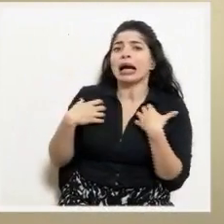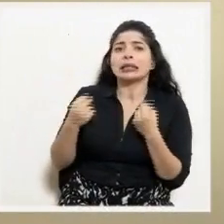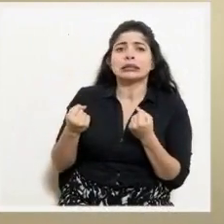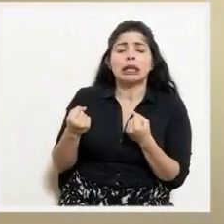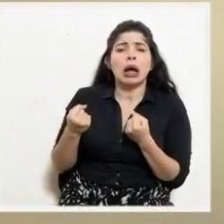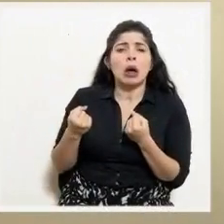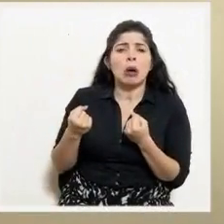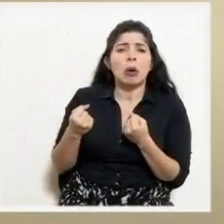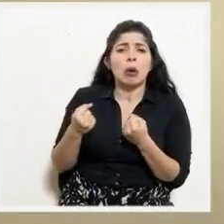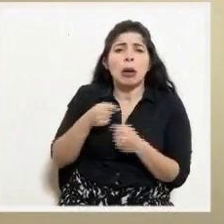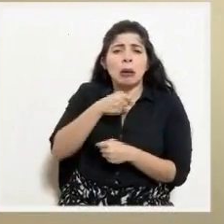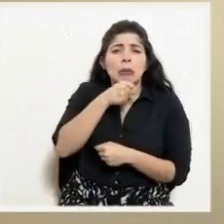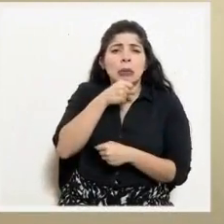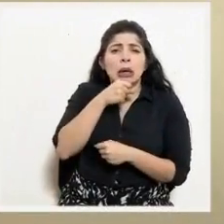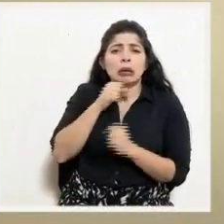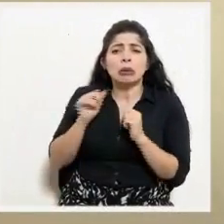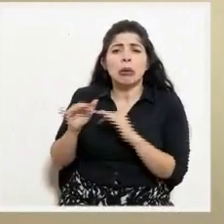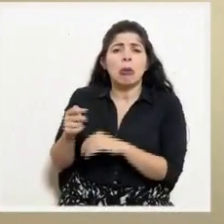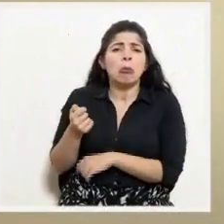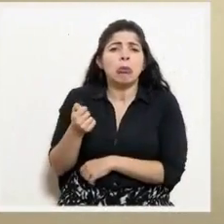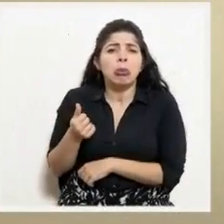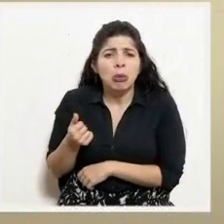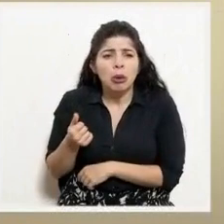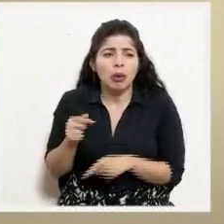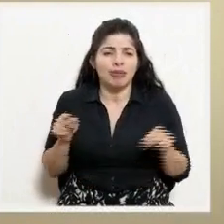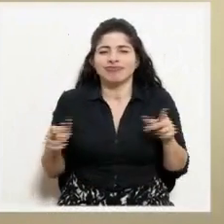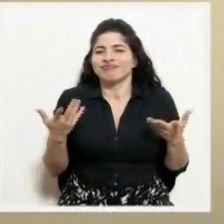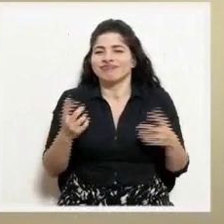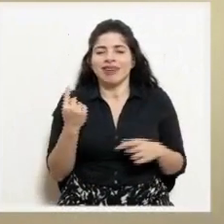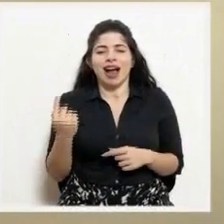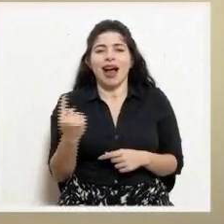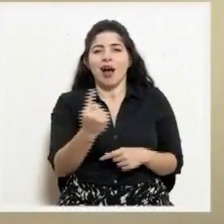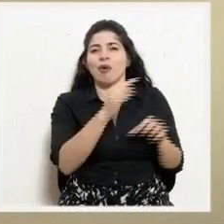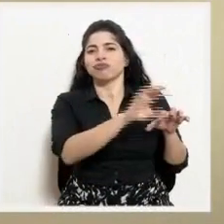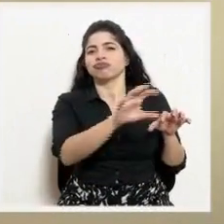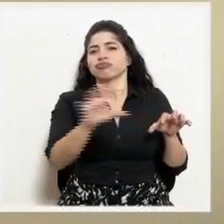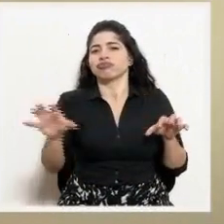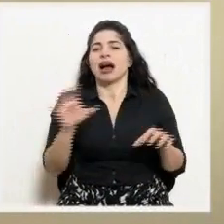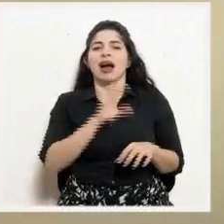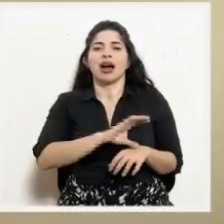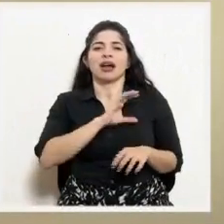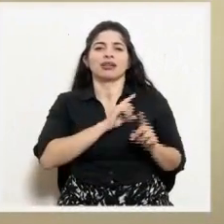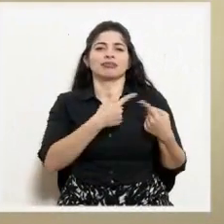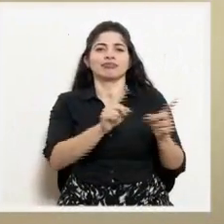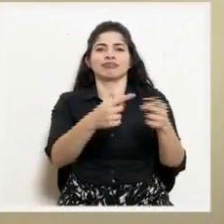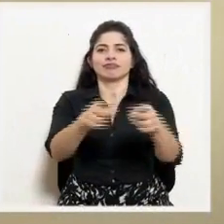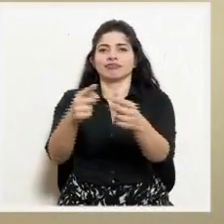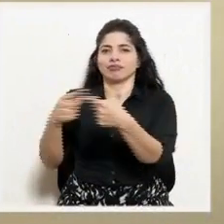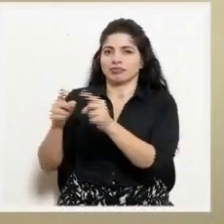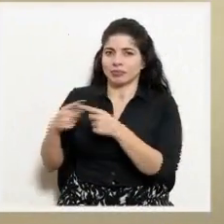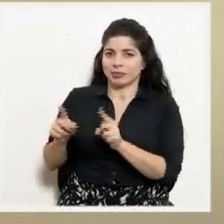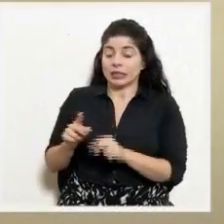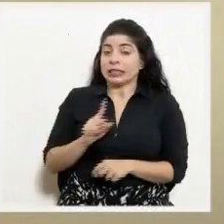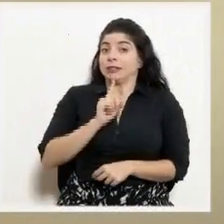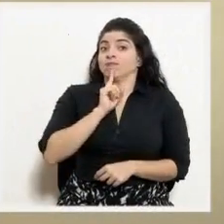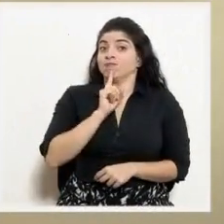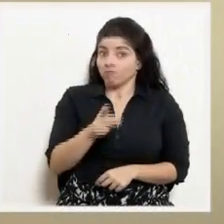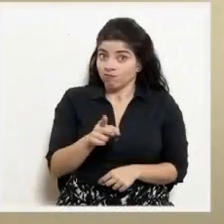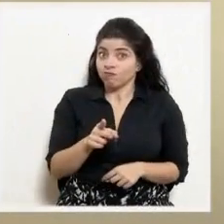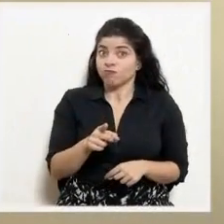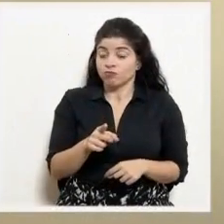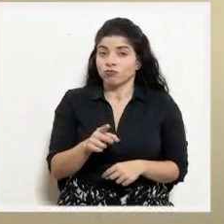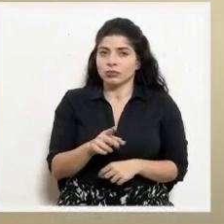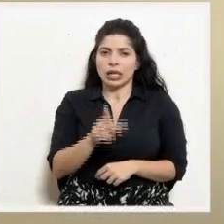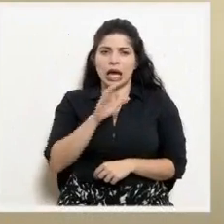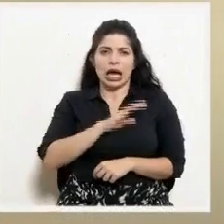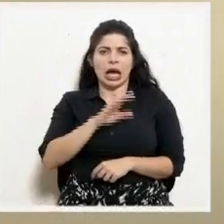pocas concentraciones de personas de edades avanzadas. Es decir, cada una tiene sus características. De hecho, ha sido una